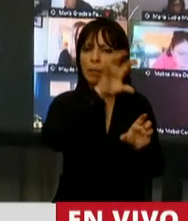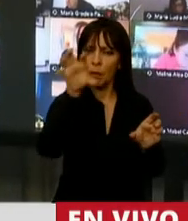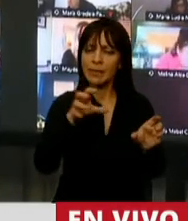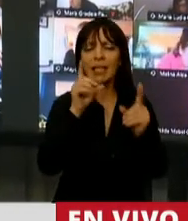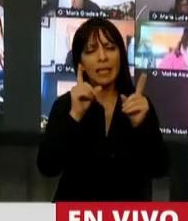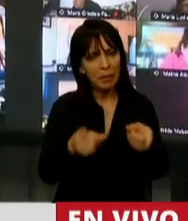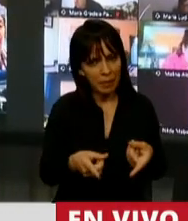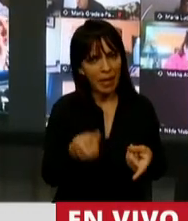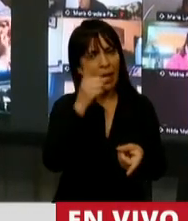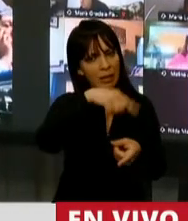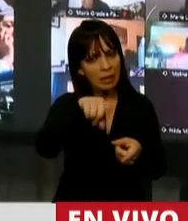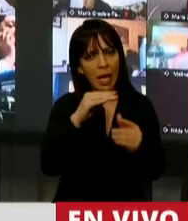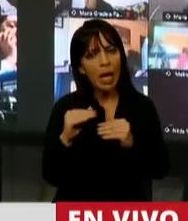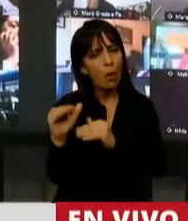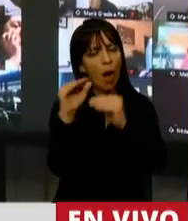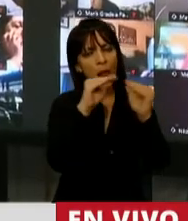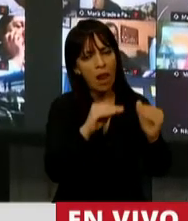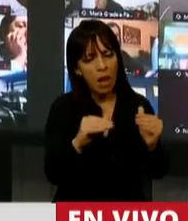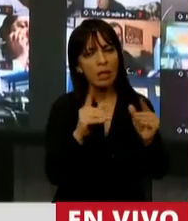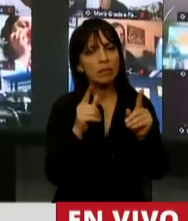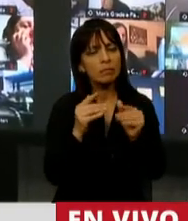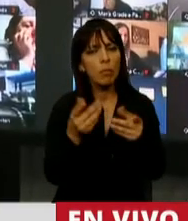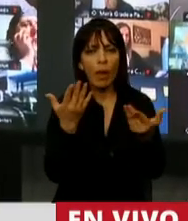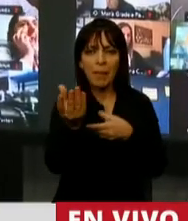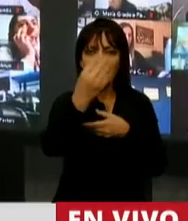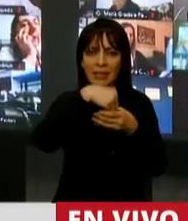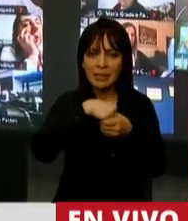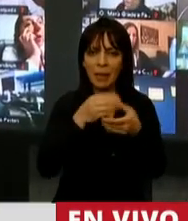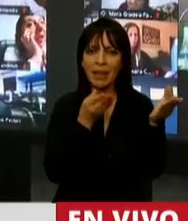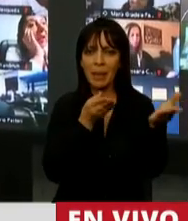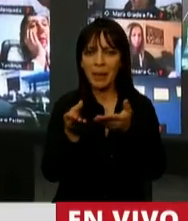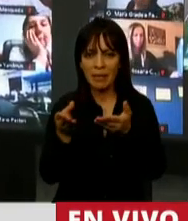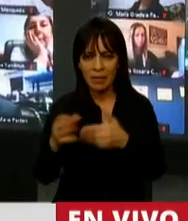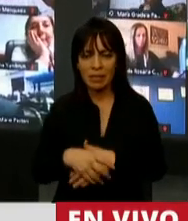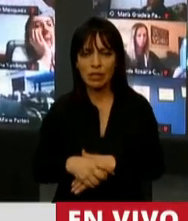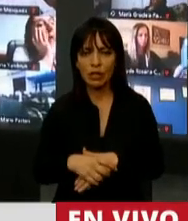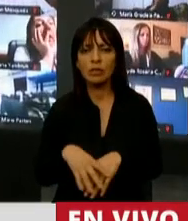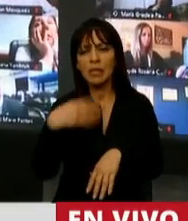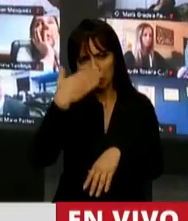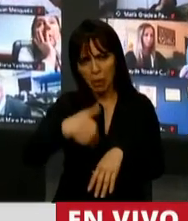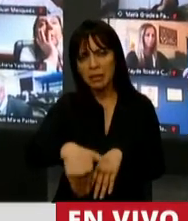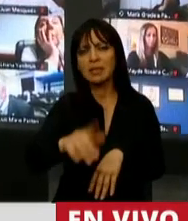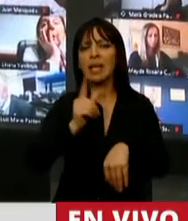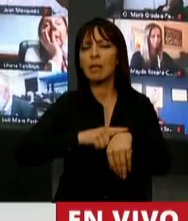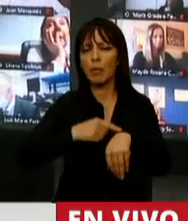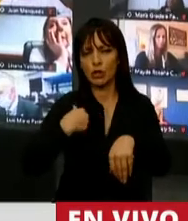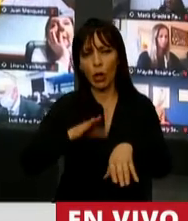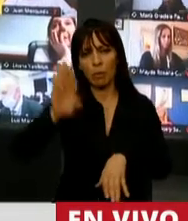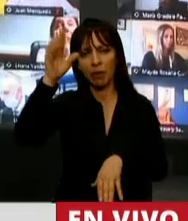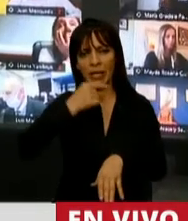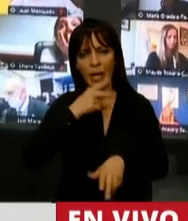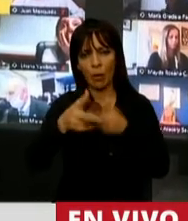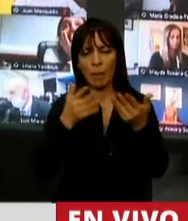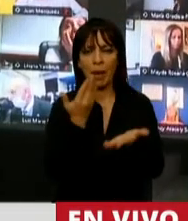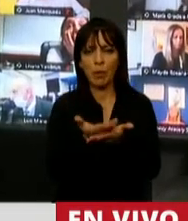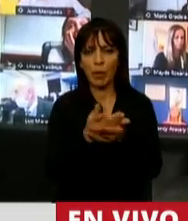también hicieron levantar su voz puedan participar de todos estos beneficios. En el momento oportuno pido la palabra, señor, para proponer